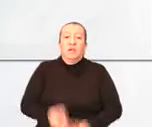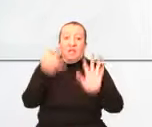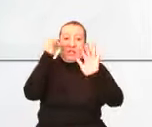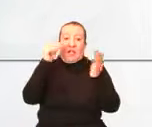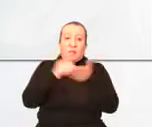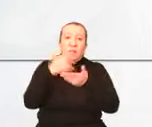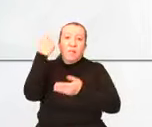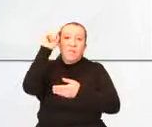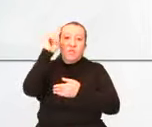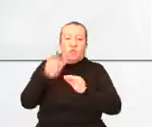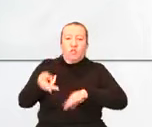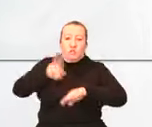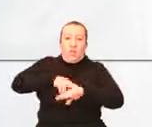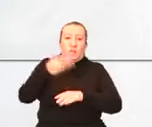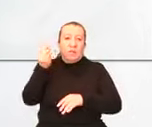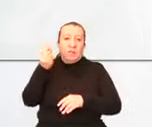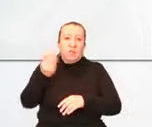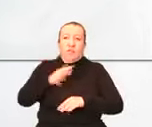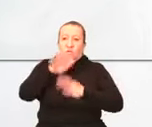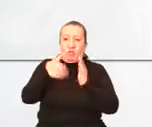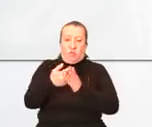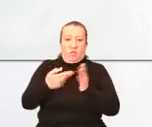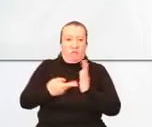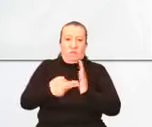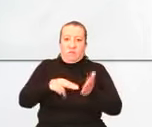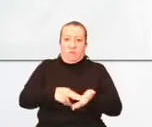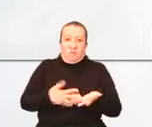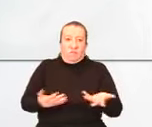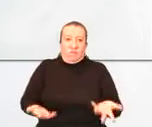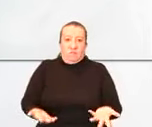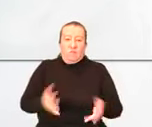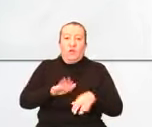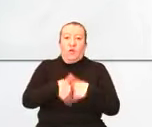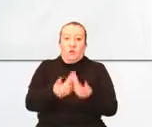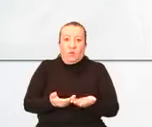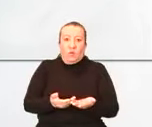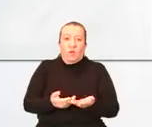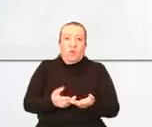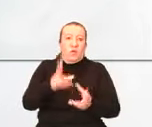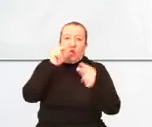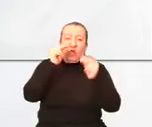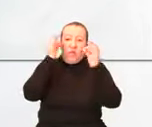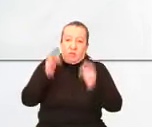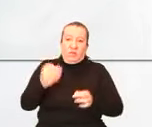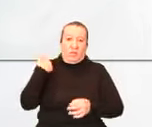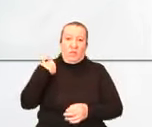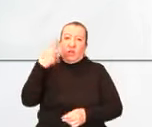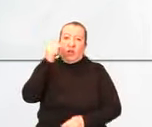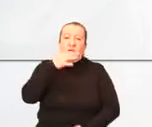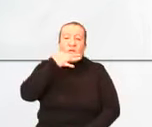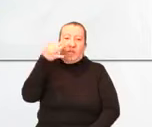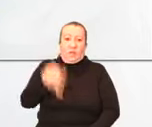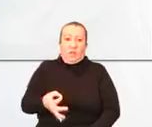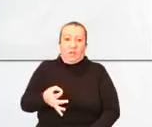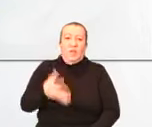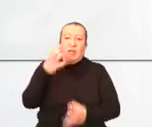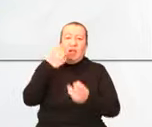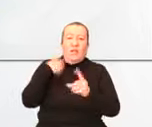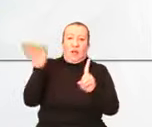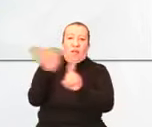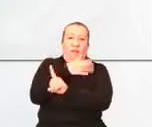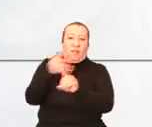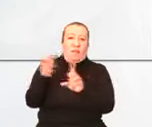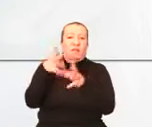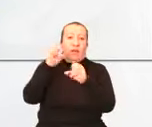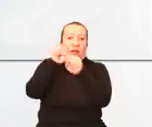corrupción, sobreprecio en los proyectos estratégicos, cuando se miente deliberadamente, consistentemente, por largo tiempo, con el afán de engañar, eso es ser